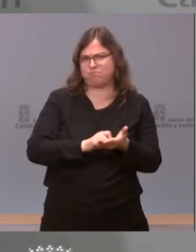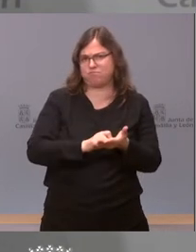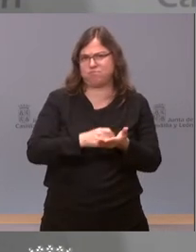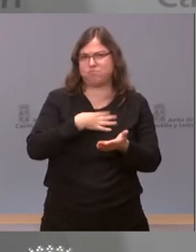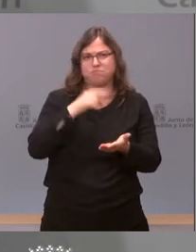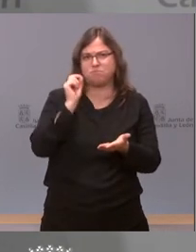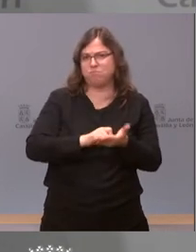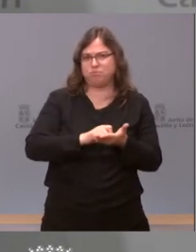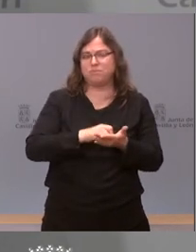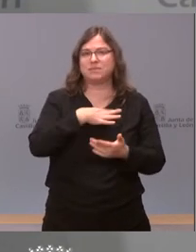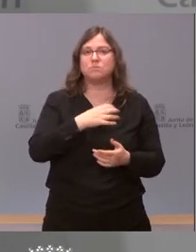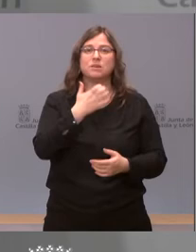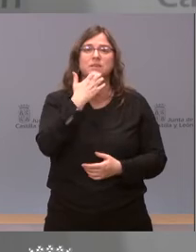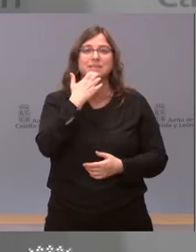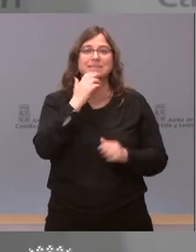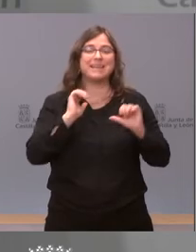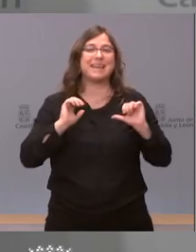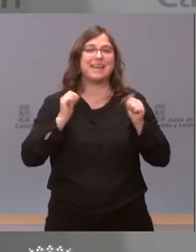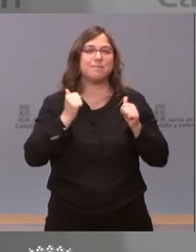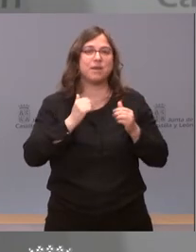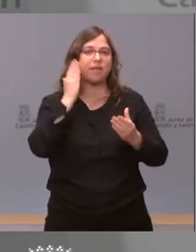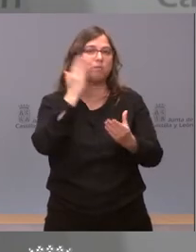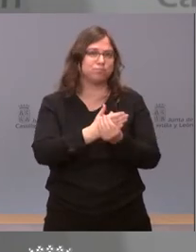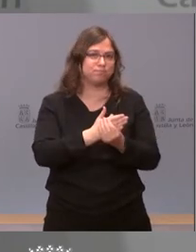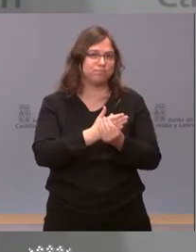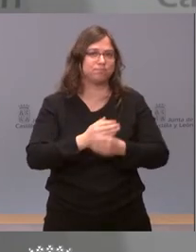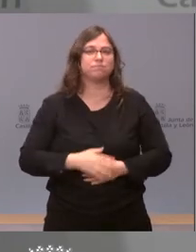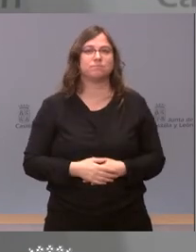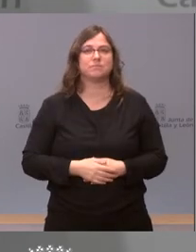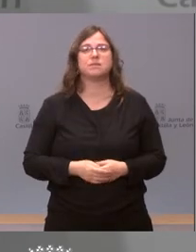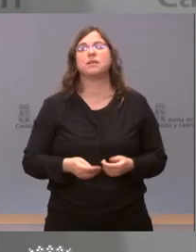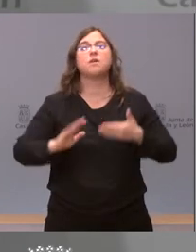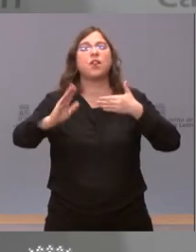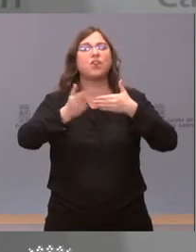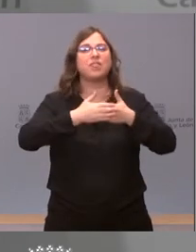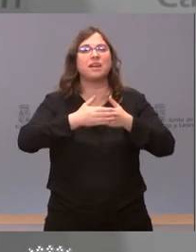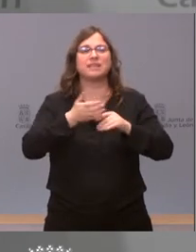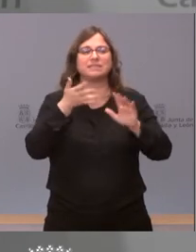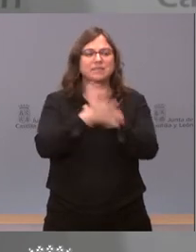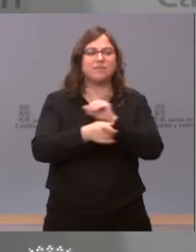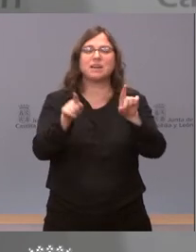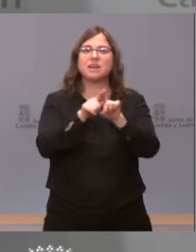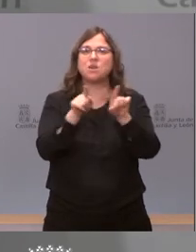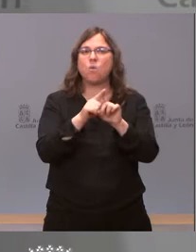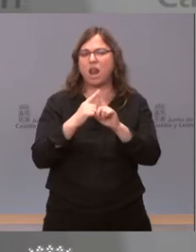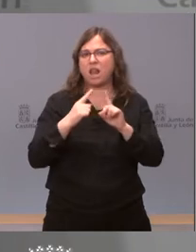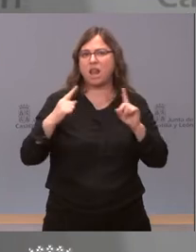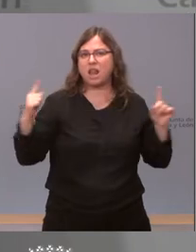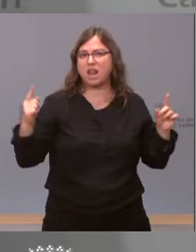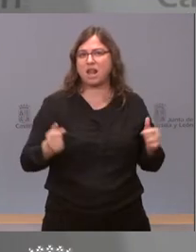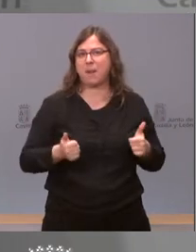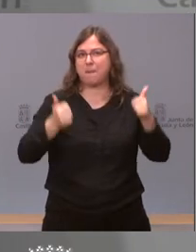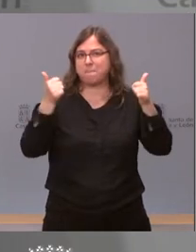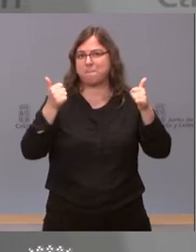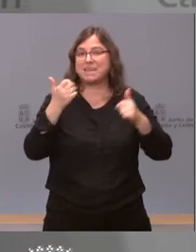iniciarse el expediente y no quiere decir que se vaya a prolongar en el tiempo más allá de lo